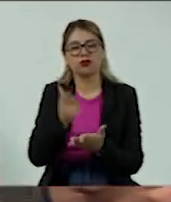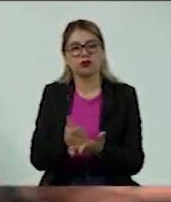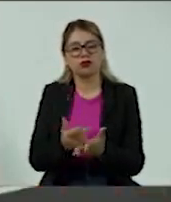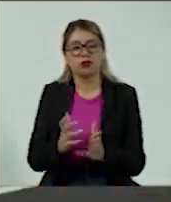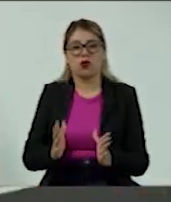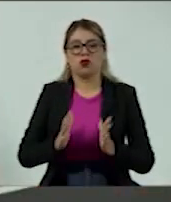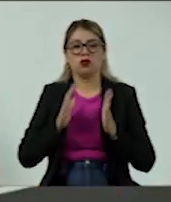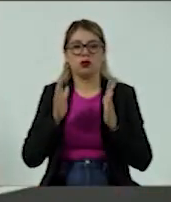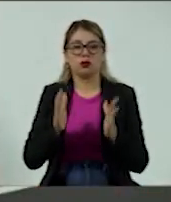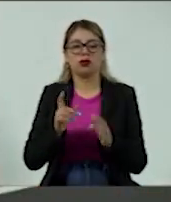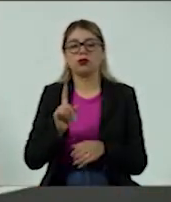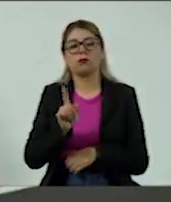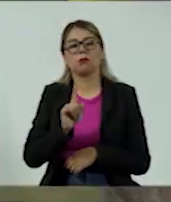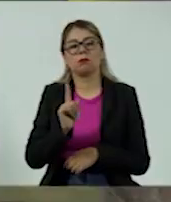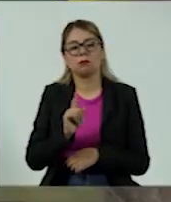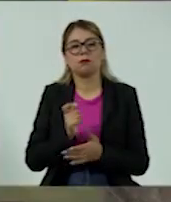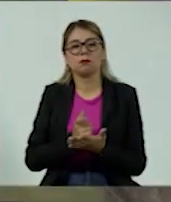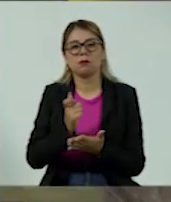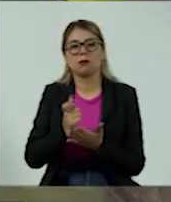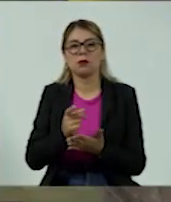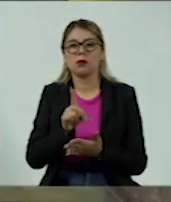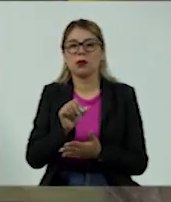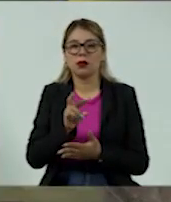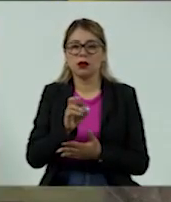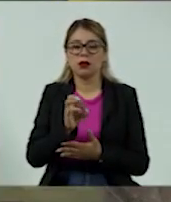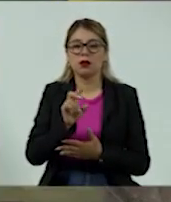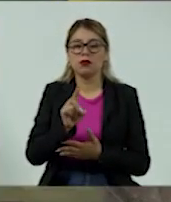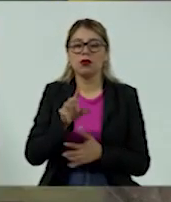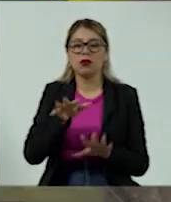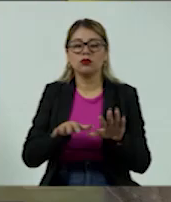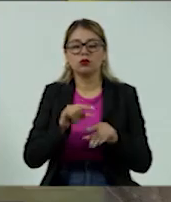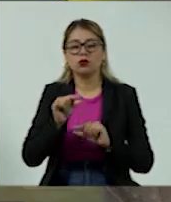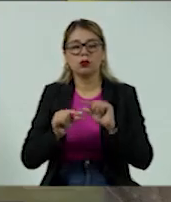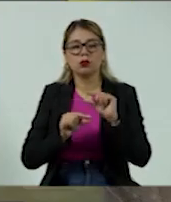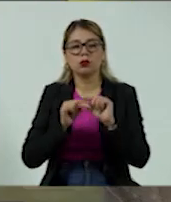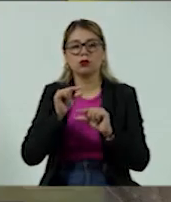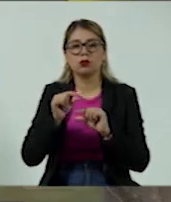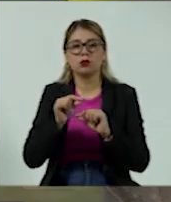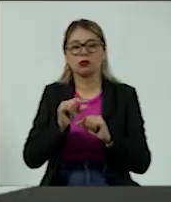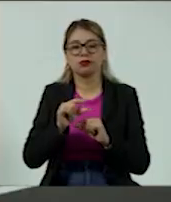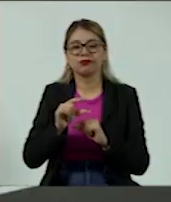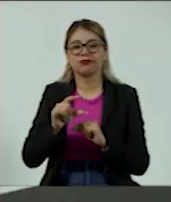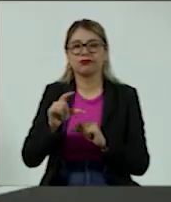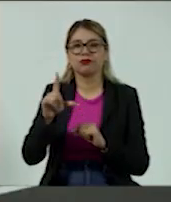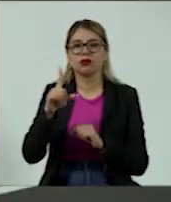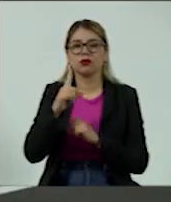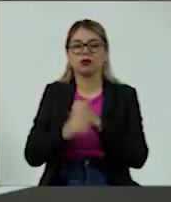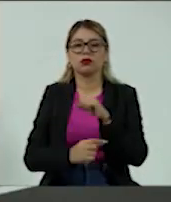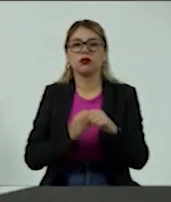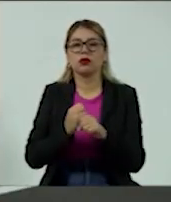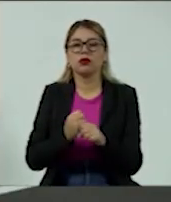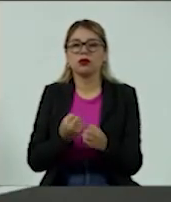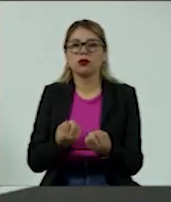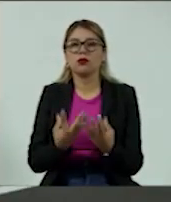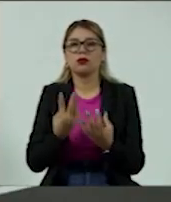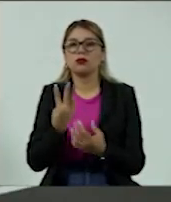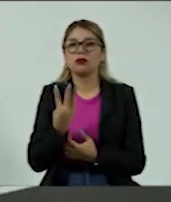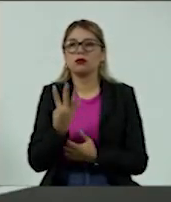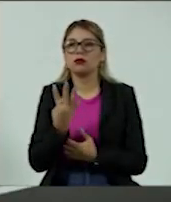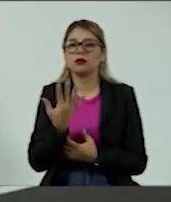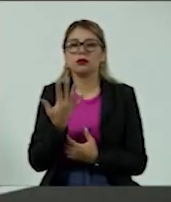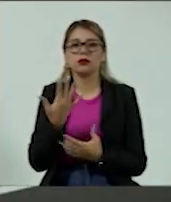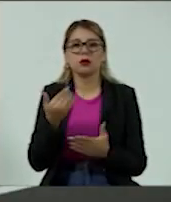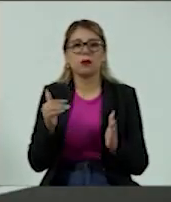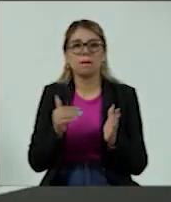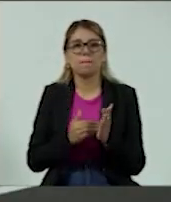sorpresa y que muchas veces, David, lo que pasa es que va como poquito a poquito y cuando ves en un año, pues ya te cobraron tres, cuatro, cinco